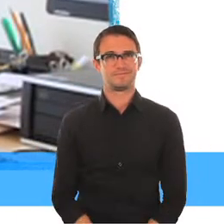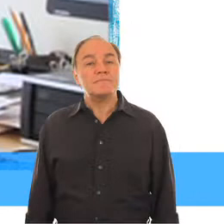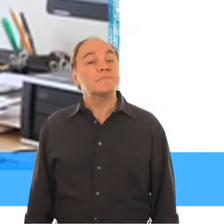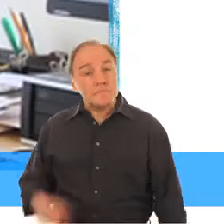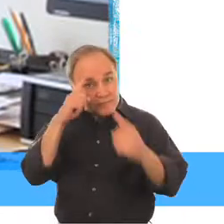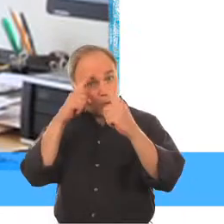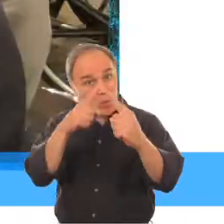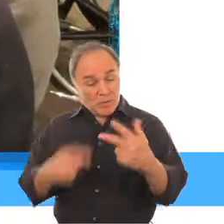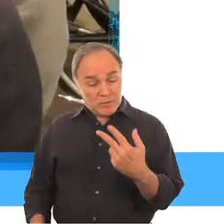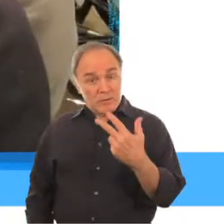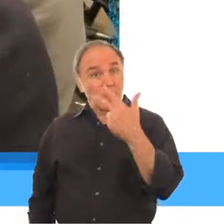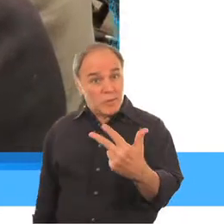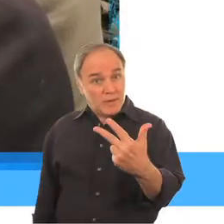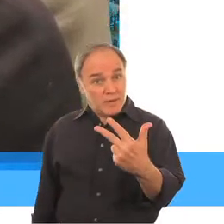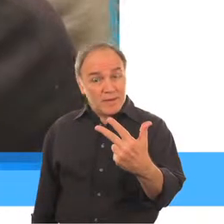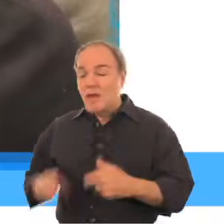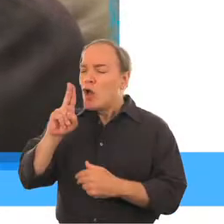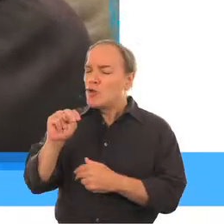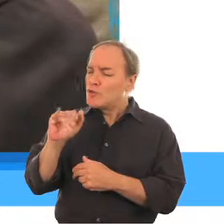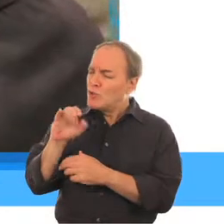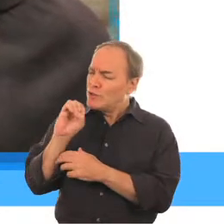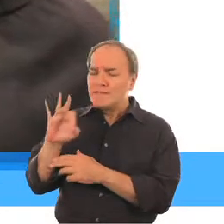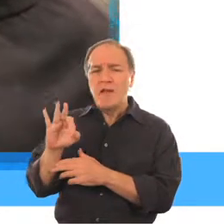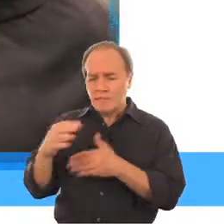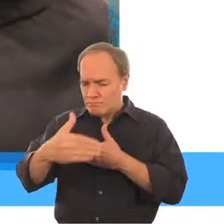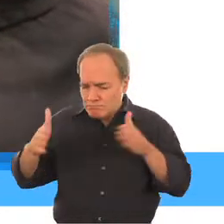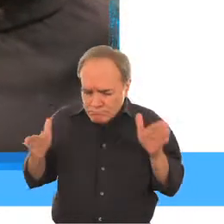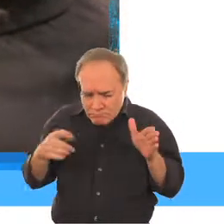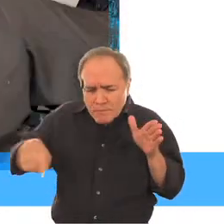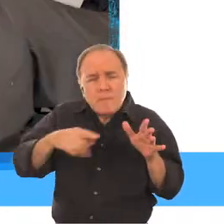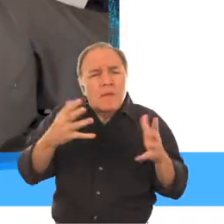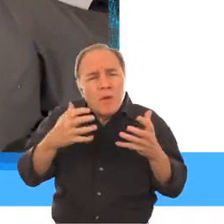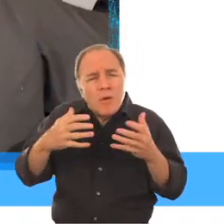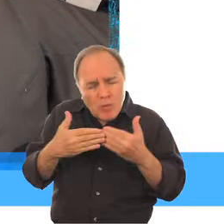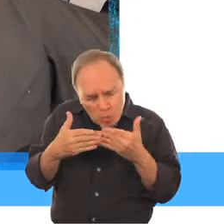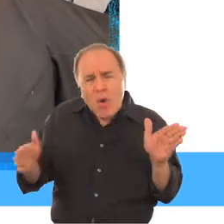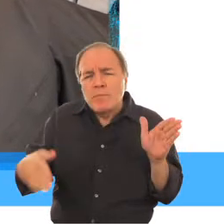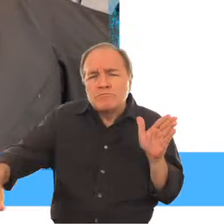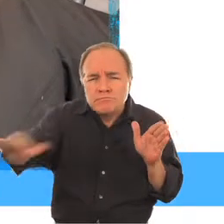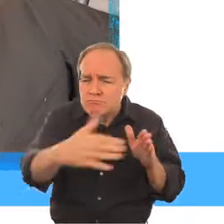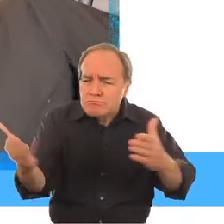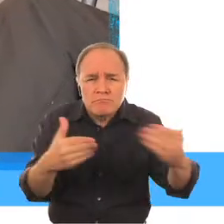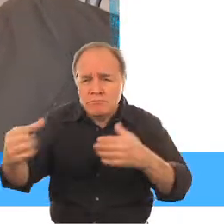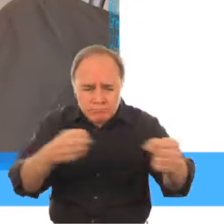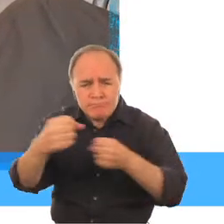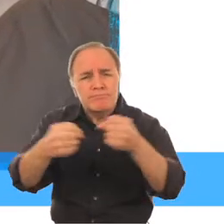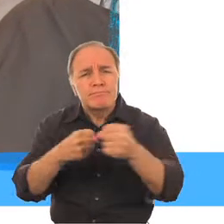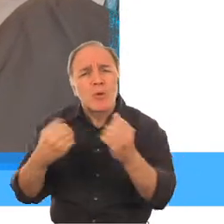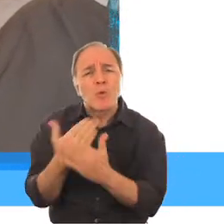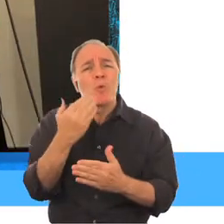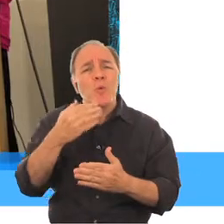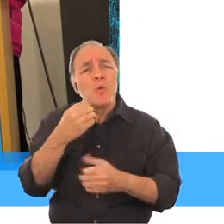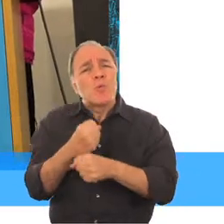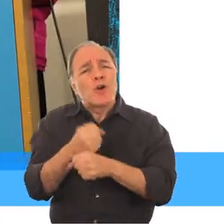sea una organización inclusiva para todos De forma gradual pero sistemática, estamos elaborando políticas que promuevan una accesibilidad a